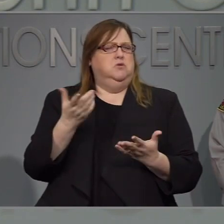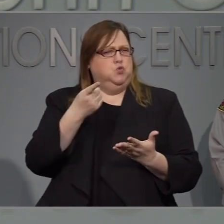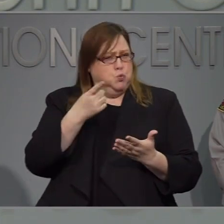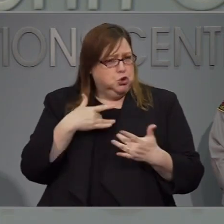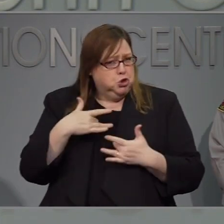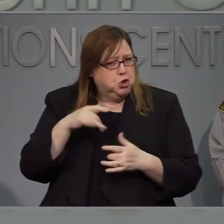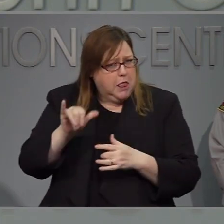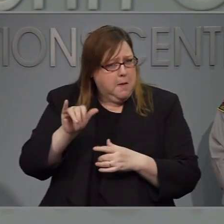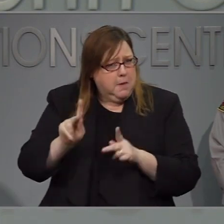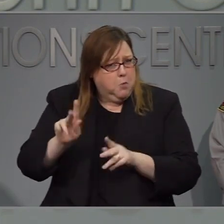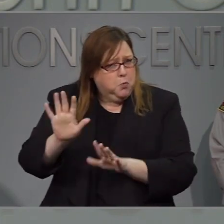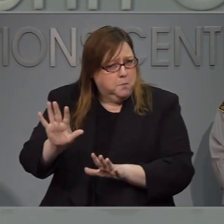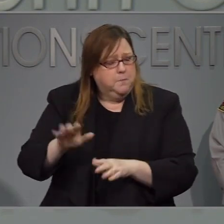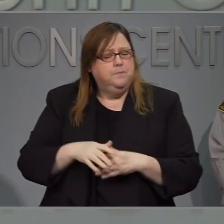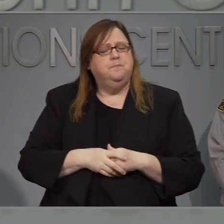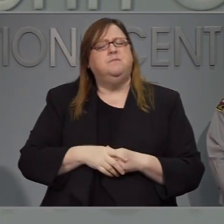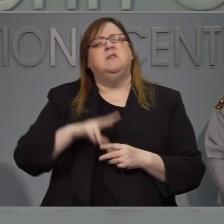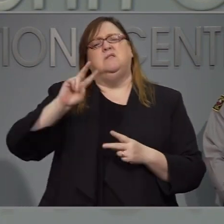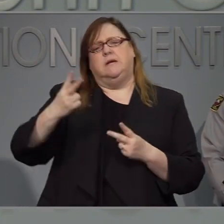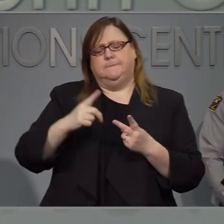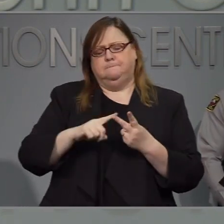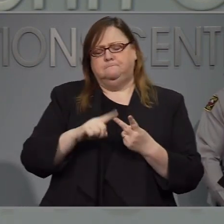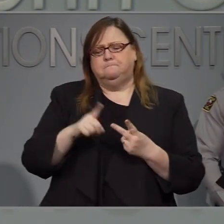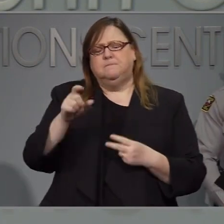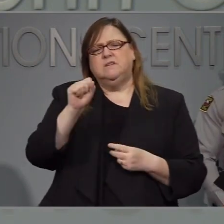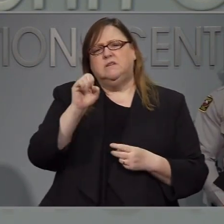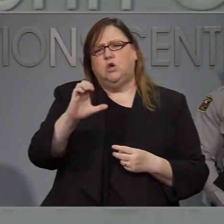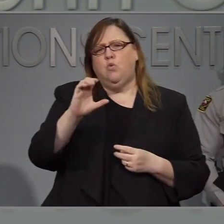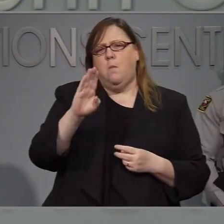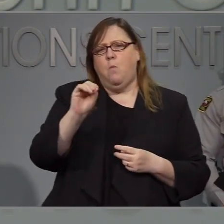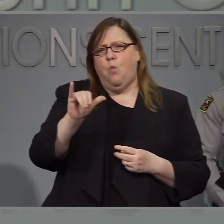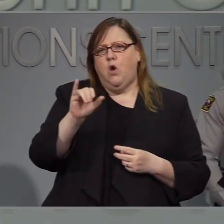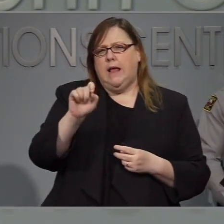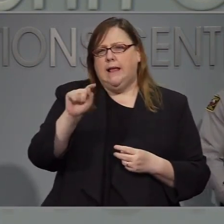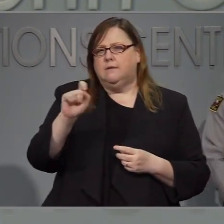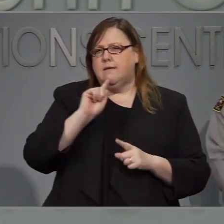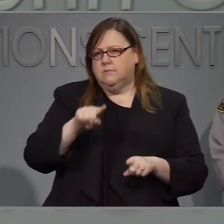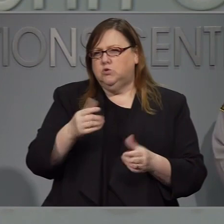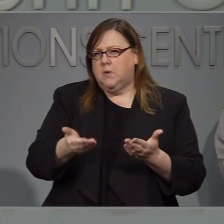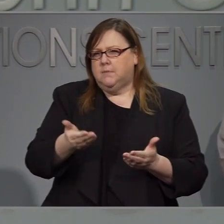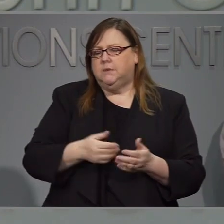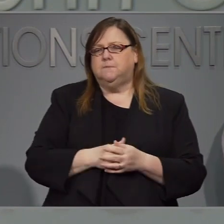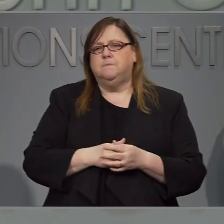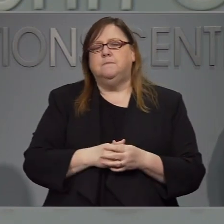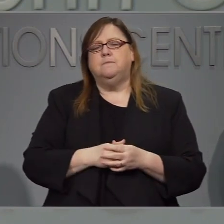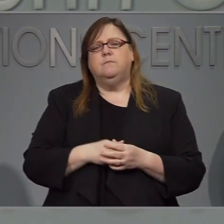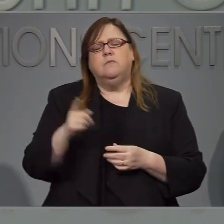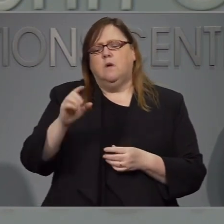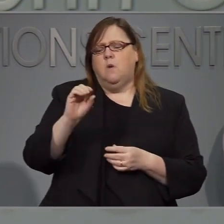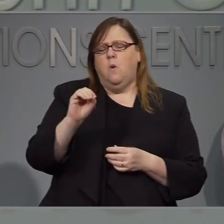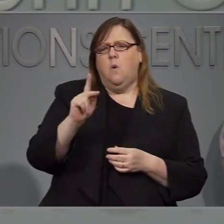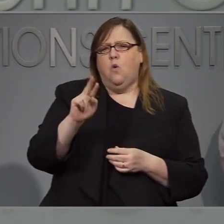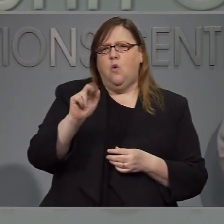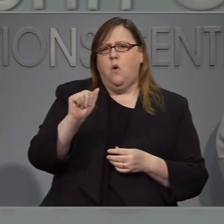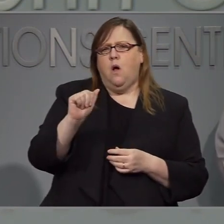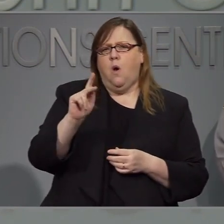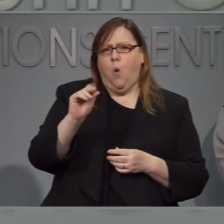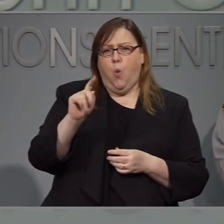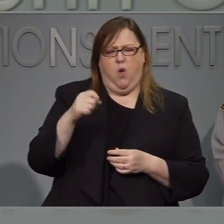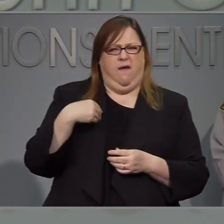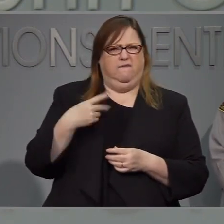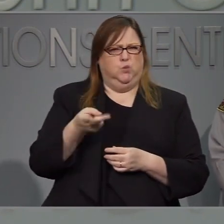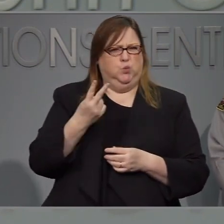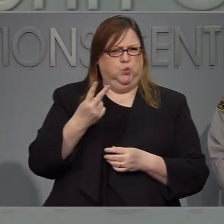El secretario voy en el otro que dijo el secretario voy en las rutas en el interior